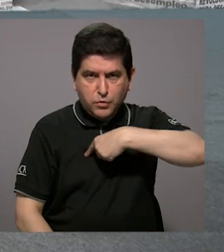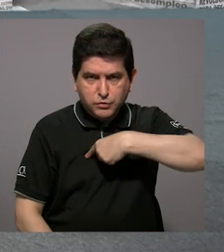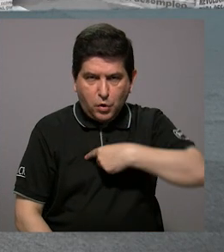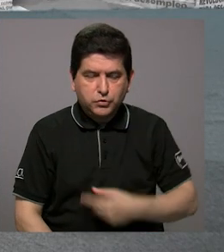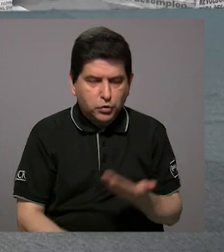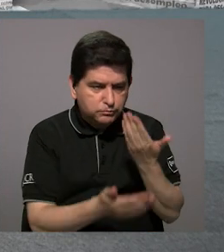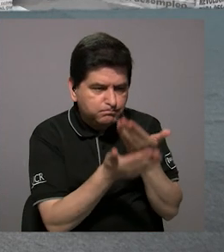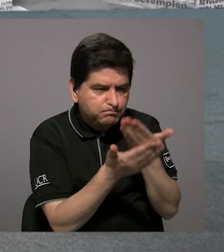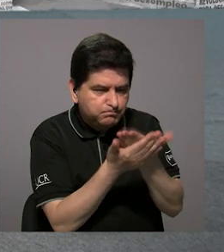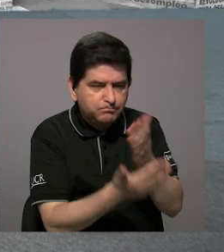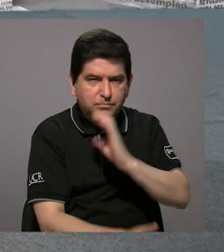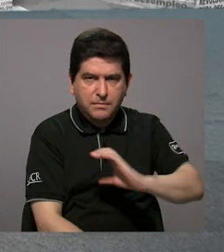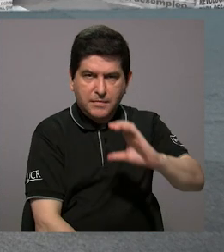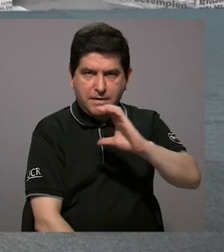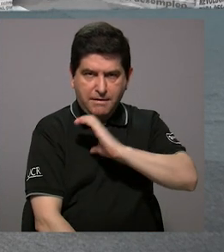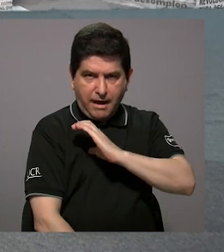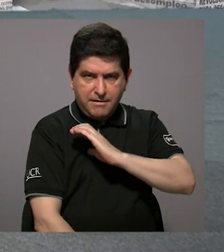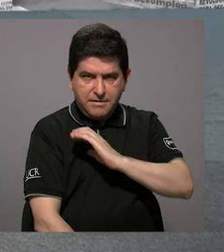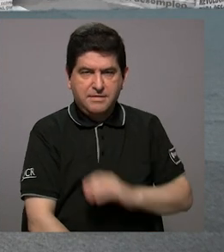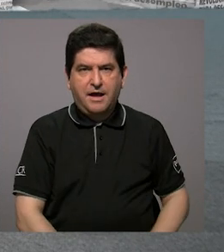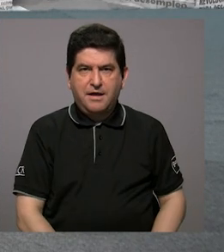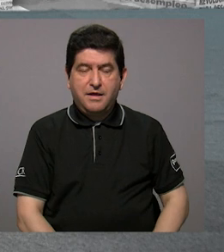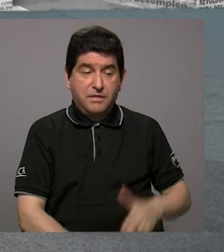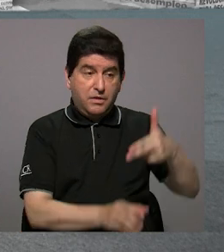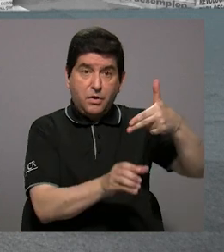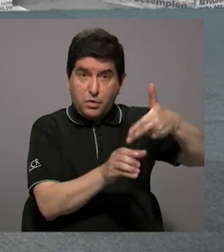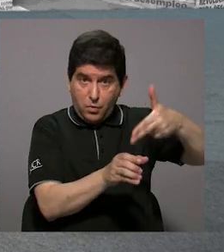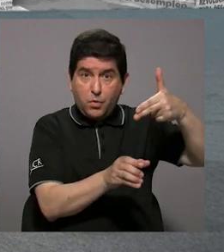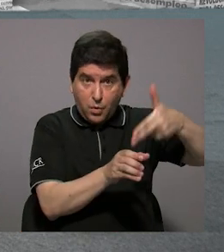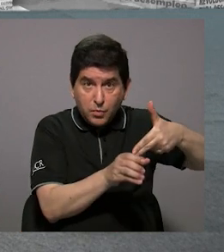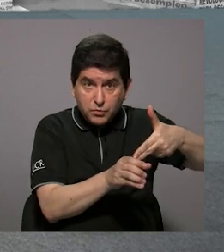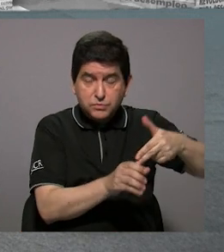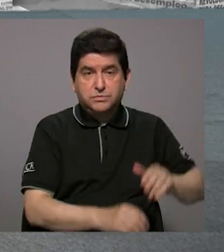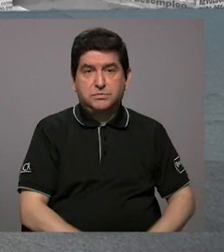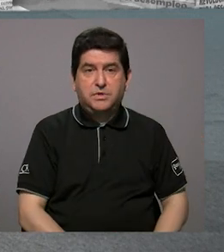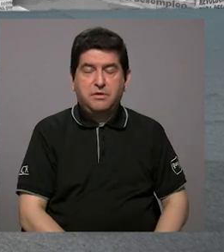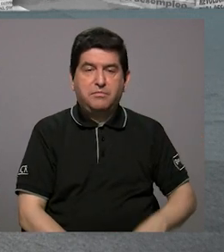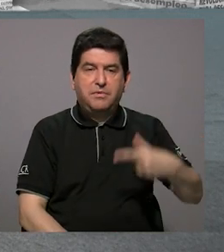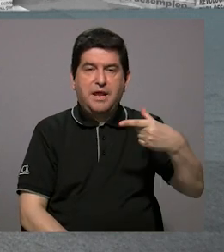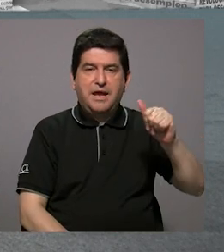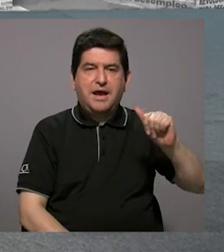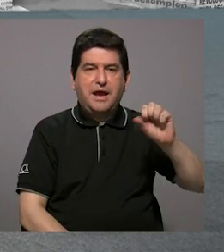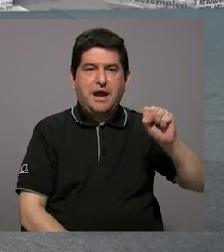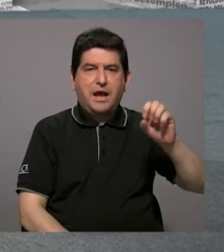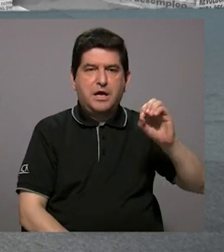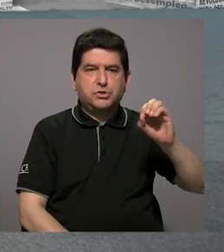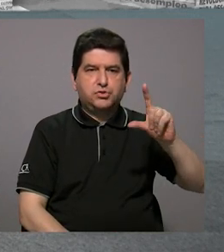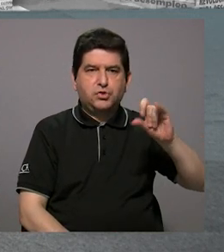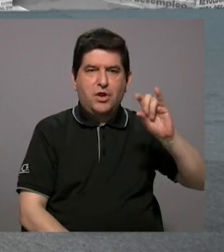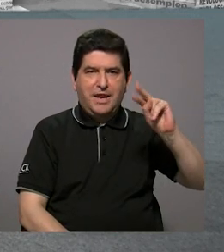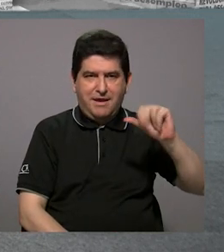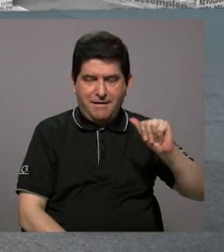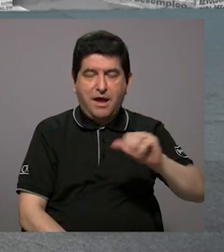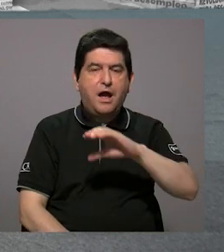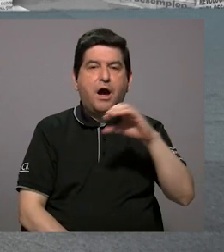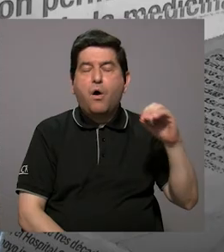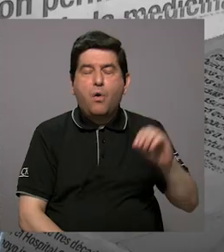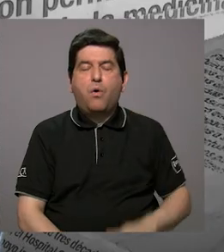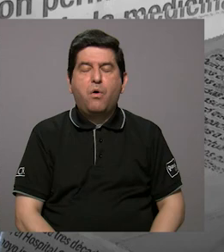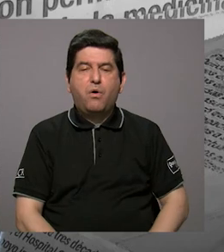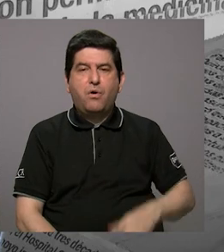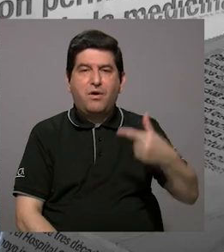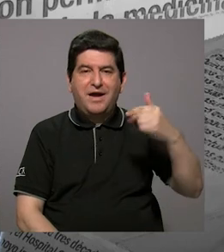realizamos la verificación de la calidad de tanto los combustibles como la gasolina, el diésel, así como